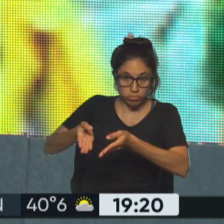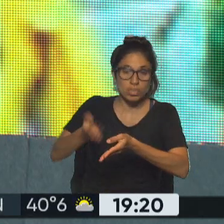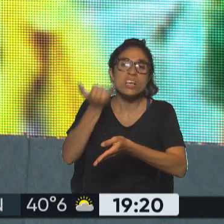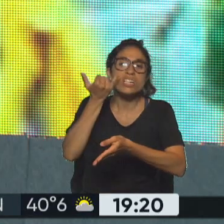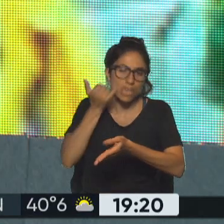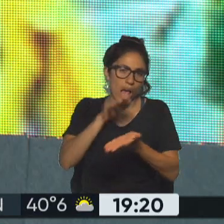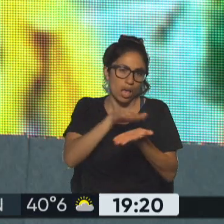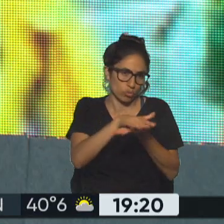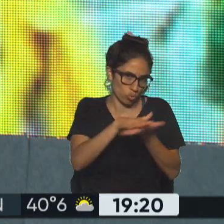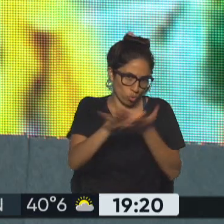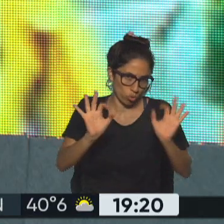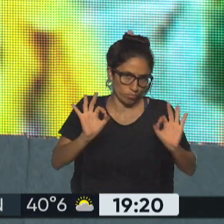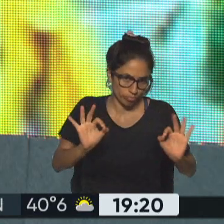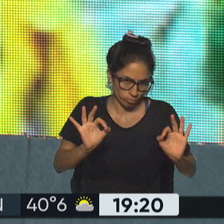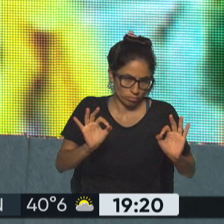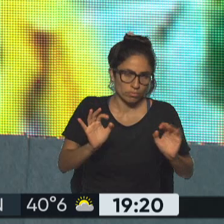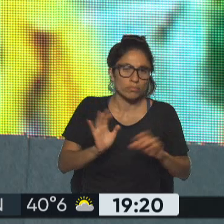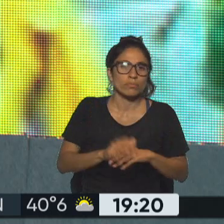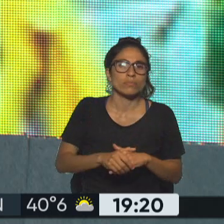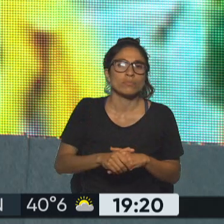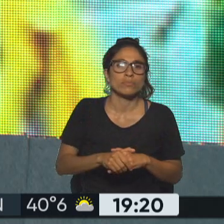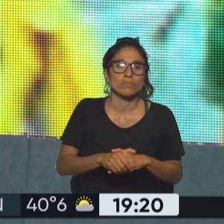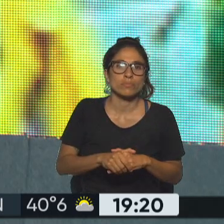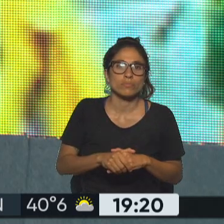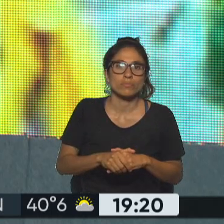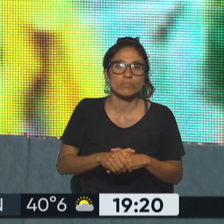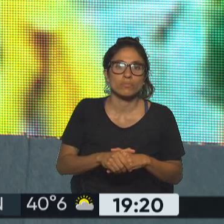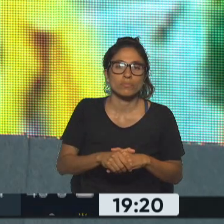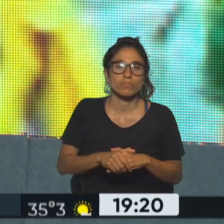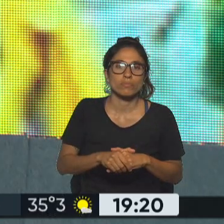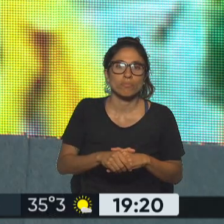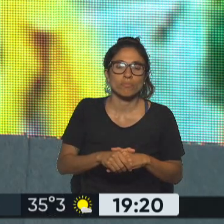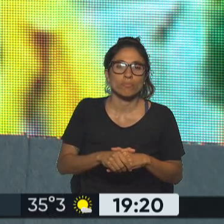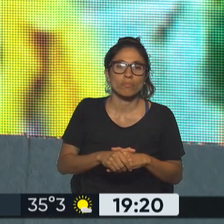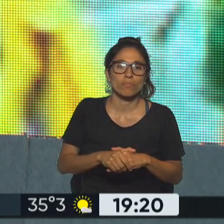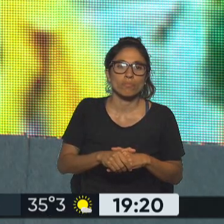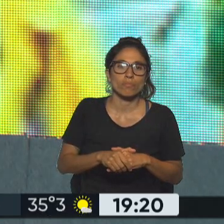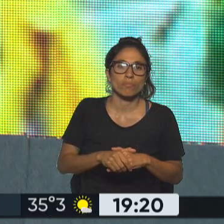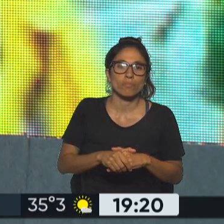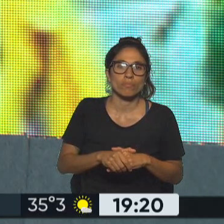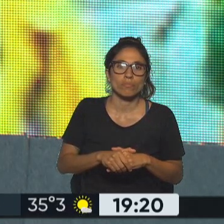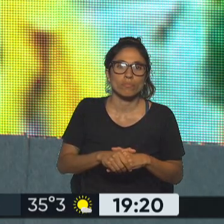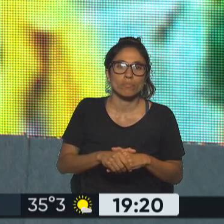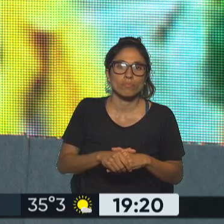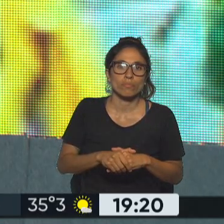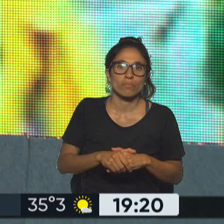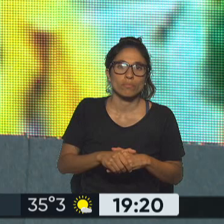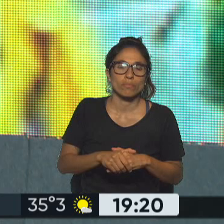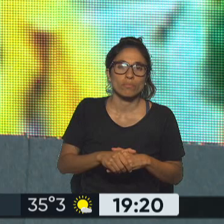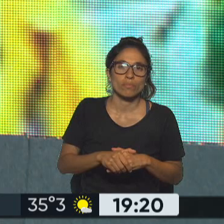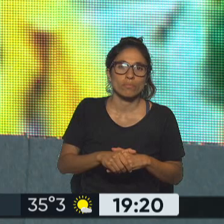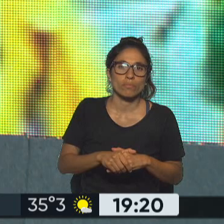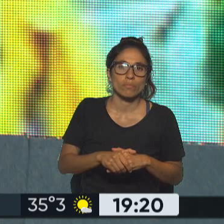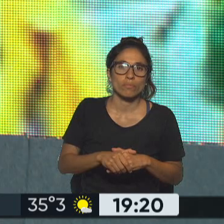intervención federal del estado me parece que eso también ha descomprimido un poco porque le da habilita a la fuerza a nivel federal a